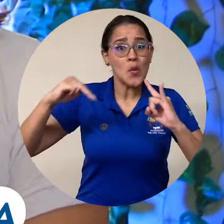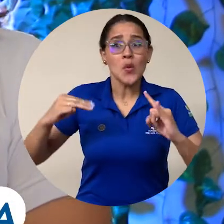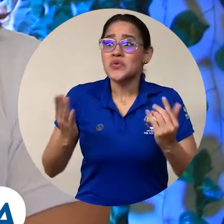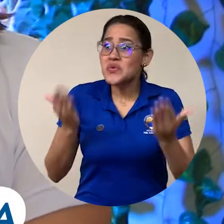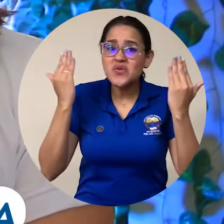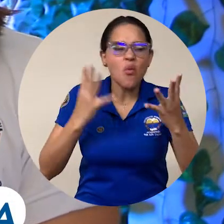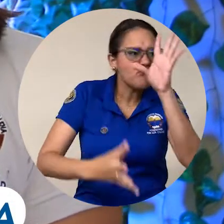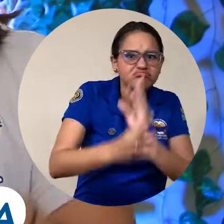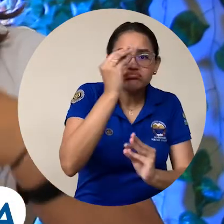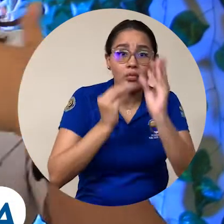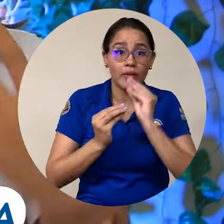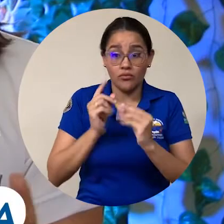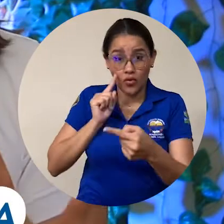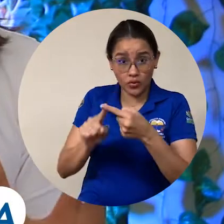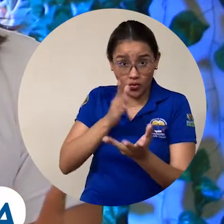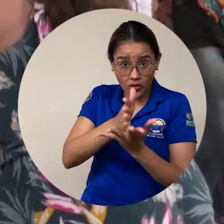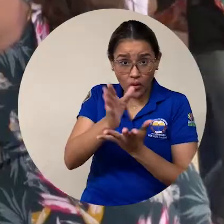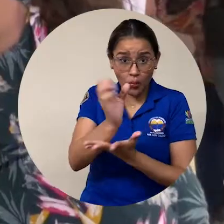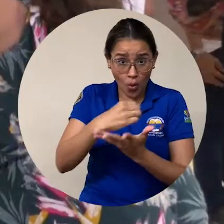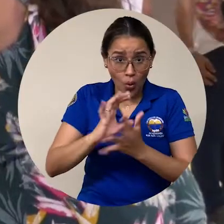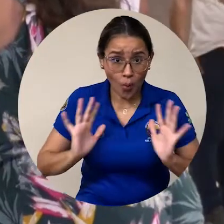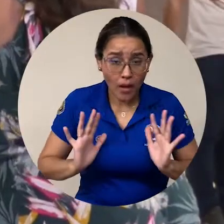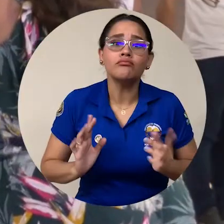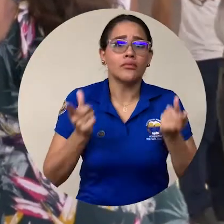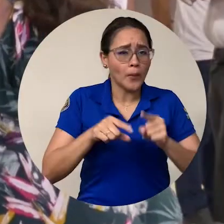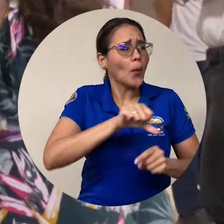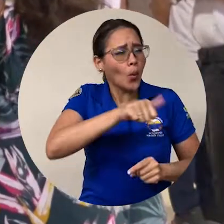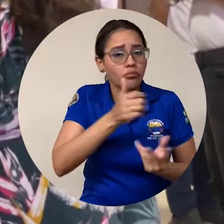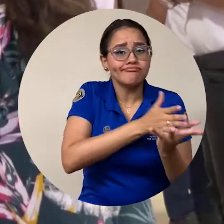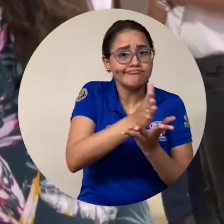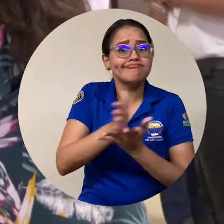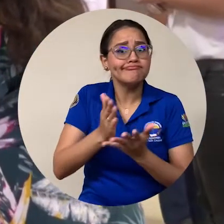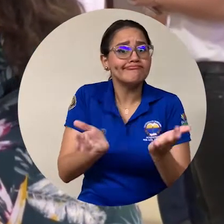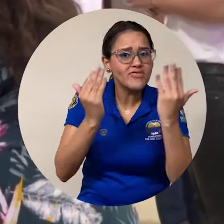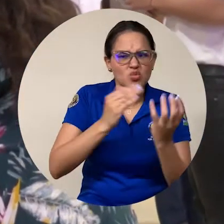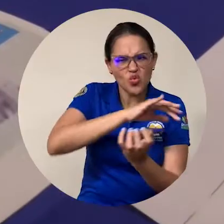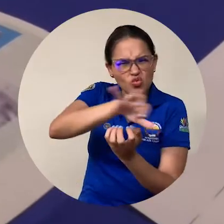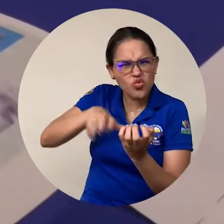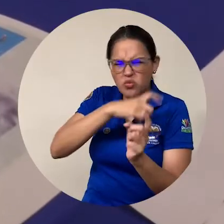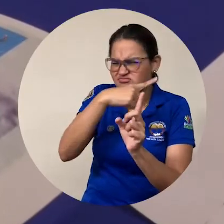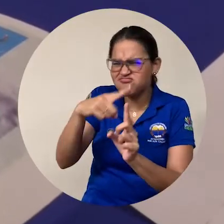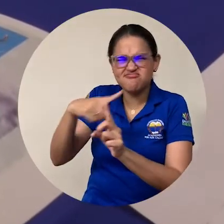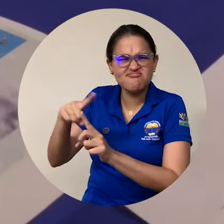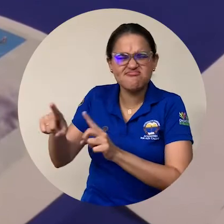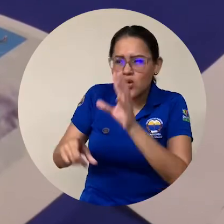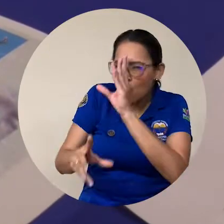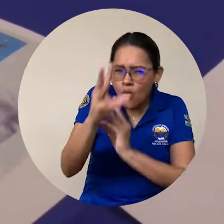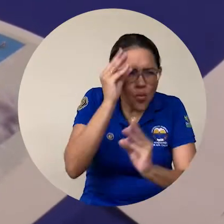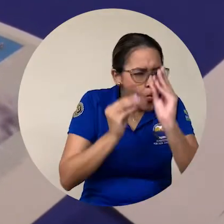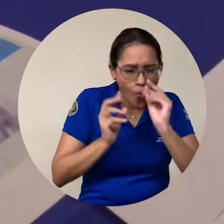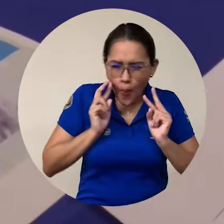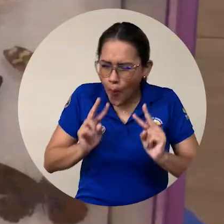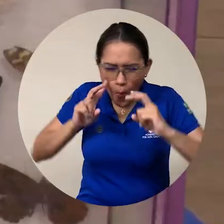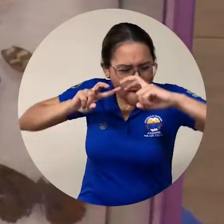oportunidad no solamente para los biólogos sino para otras carreras de tener un ecosistema, un sistema bastante complejo porque es muy complejo